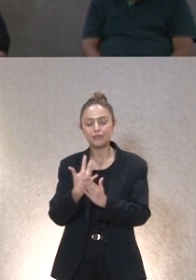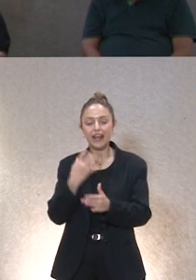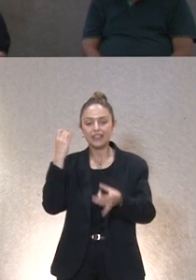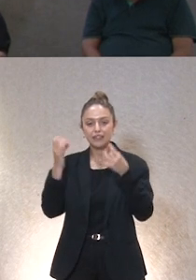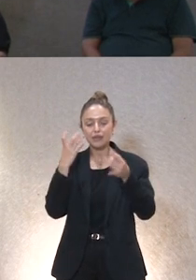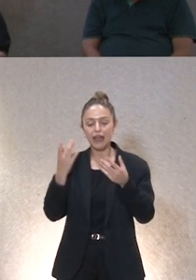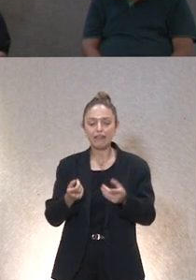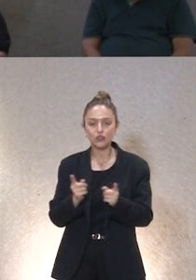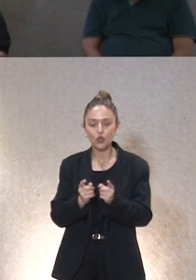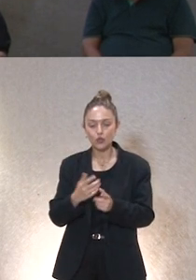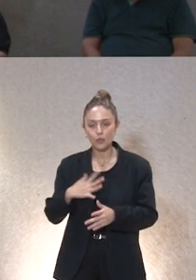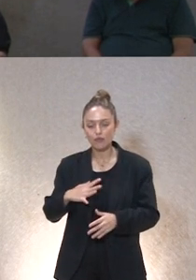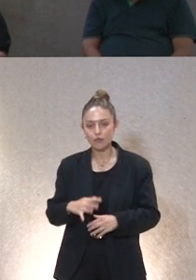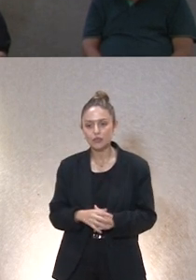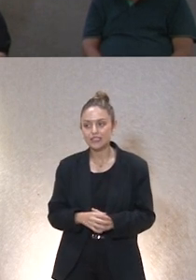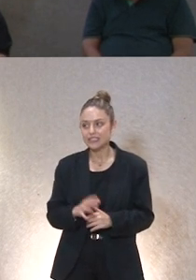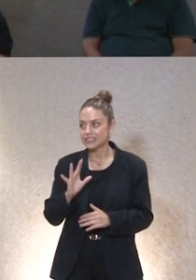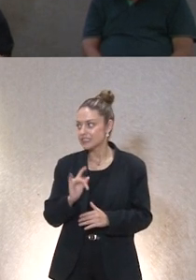que realiza SOM? Sí